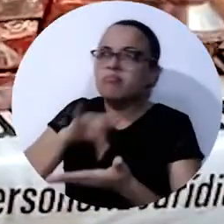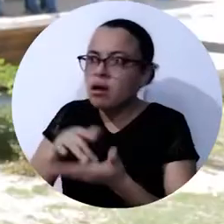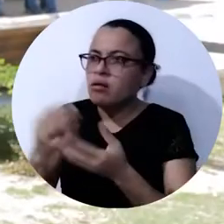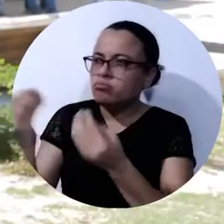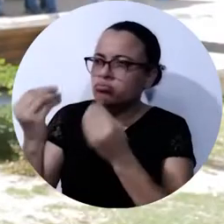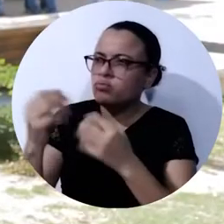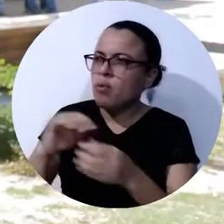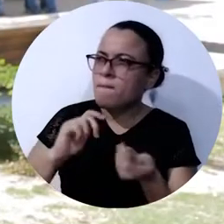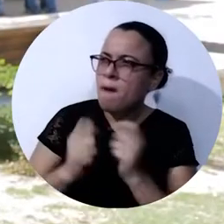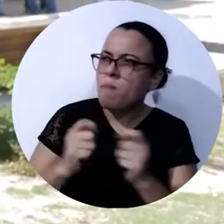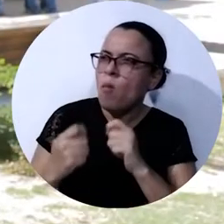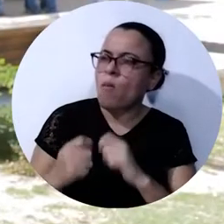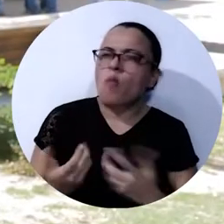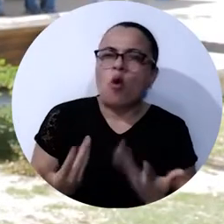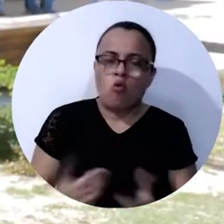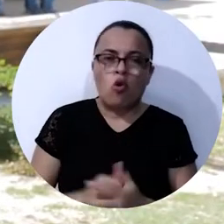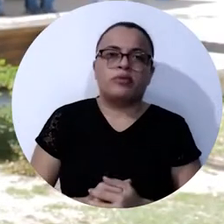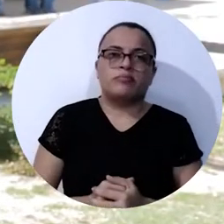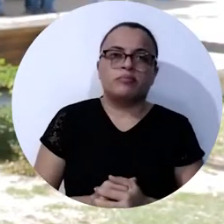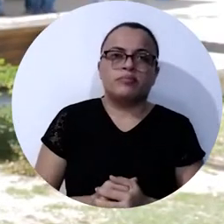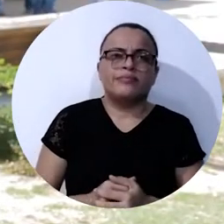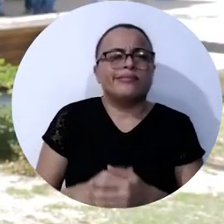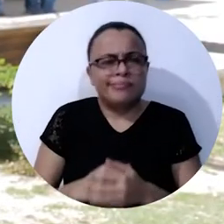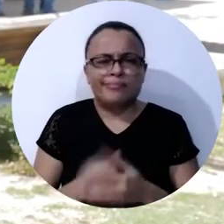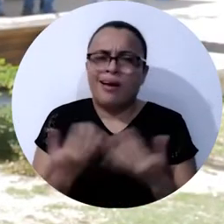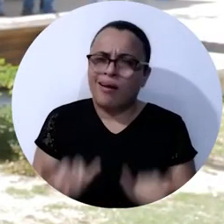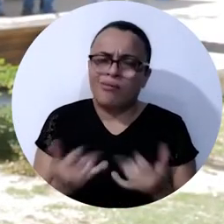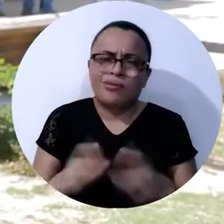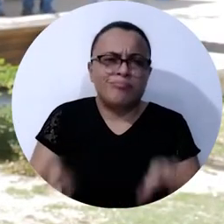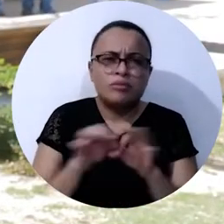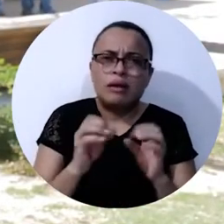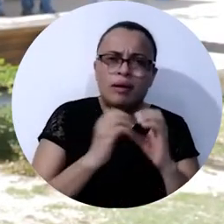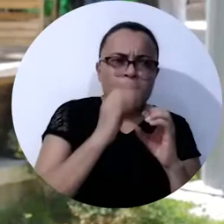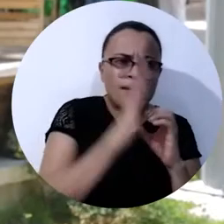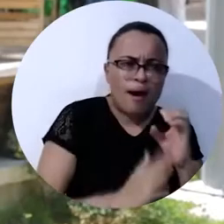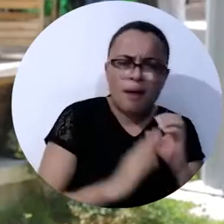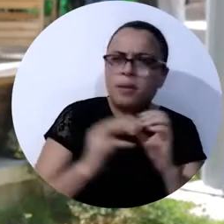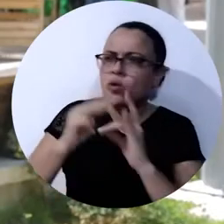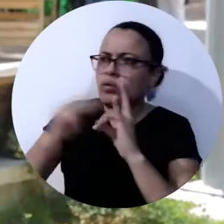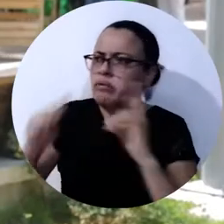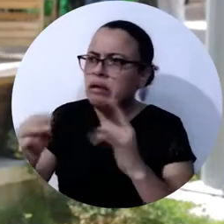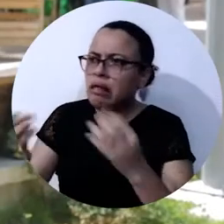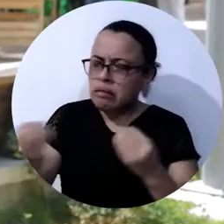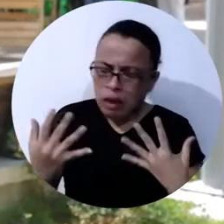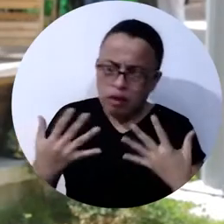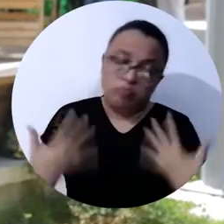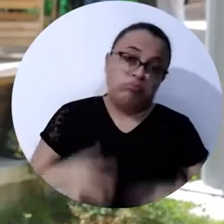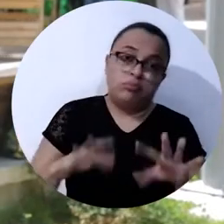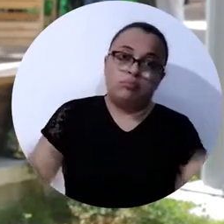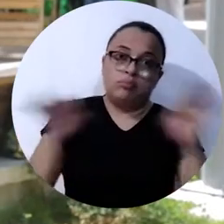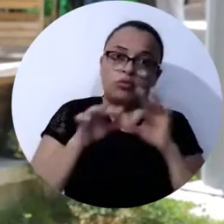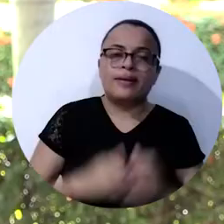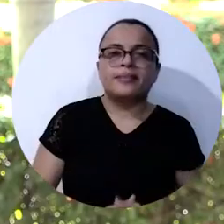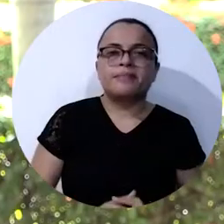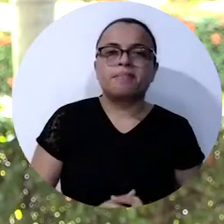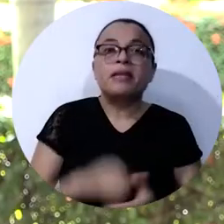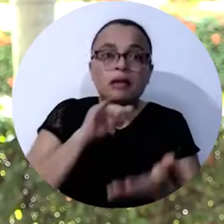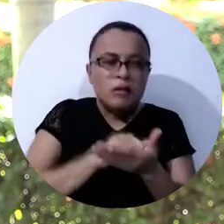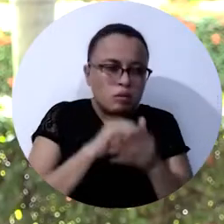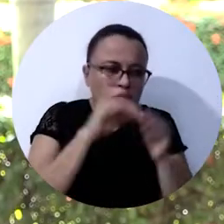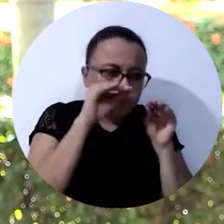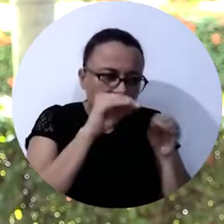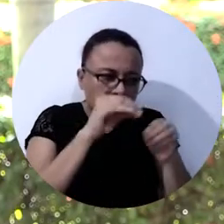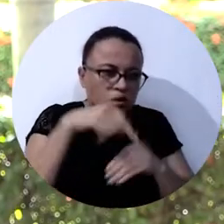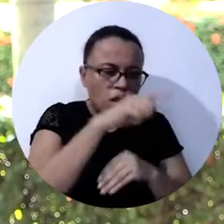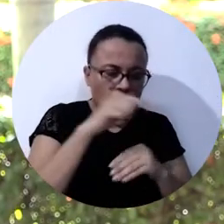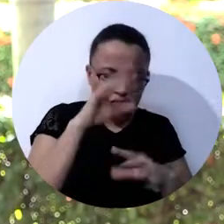conocimiento. Es muy importante lo que en este momento nos está brindando la Cámara de Comercio y la Universidad del Magdalena. Además de las